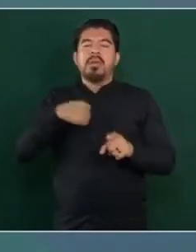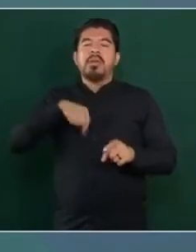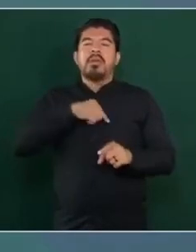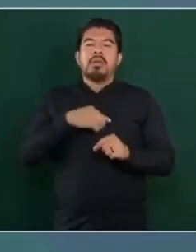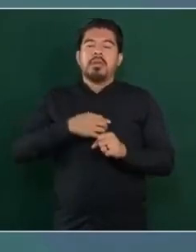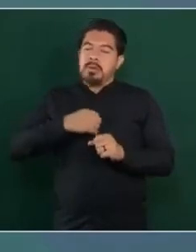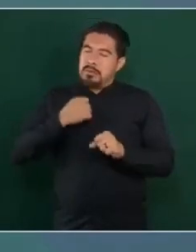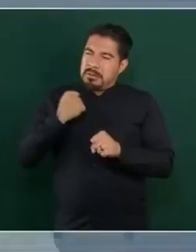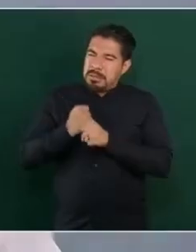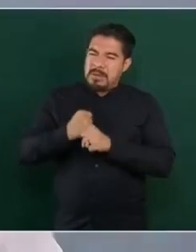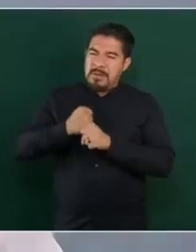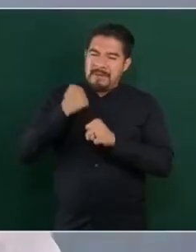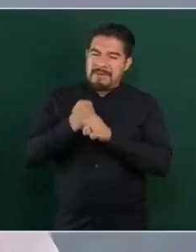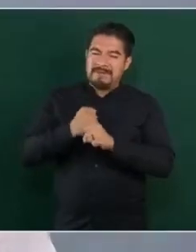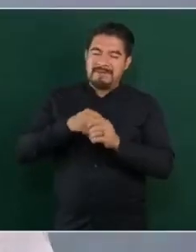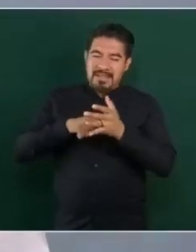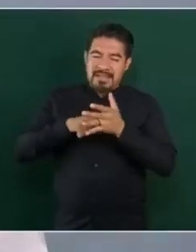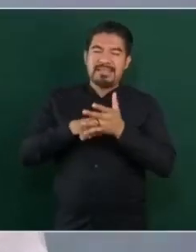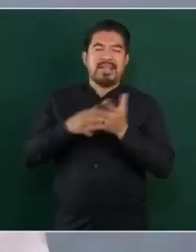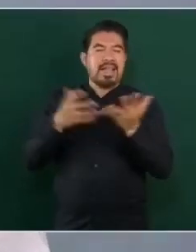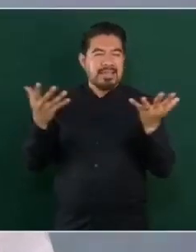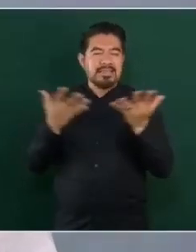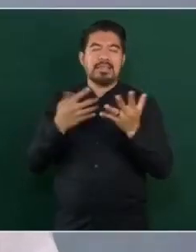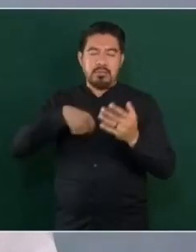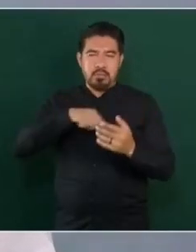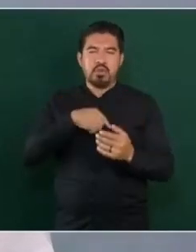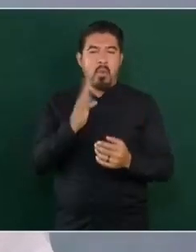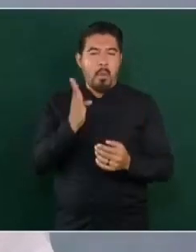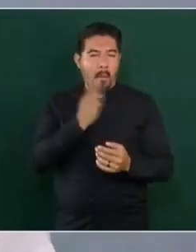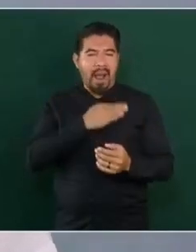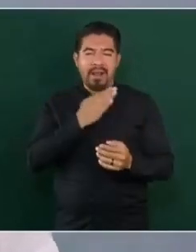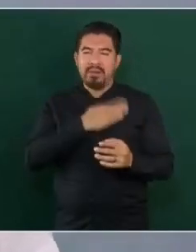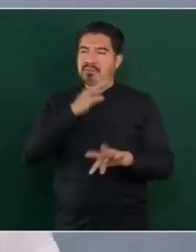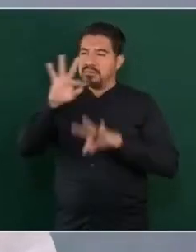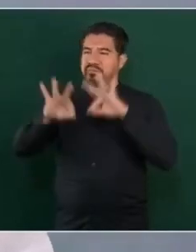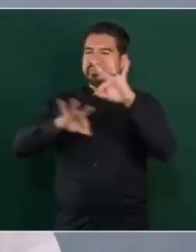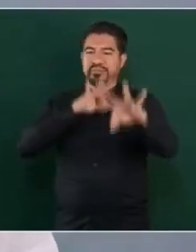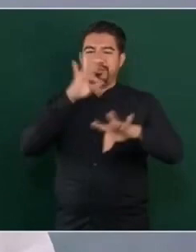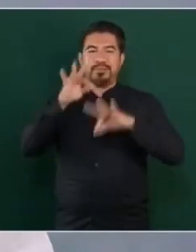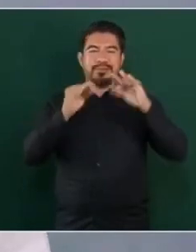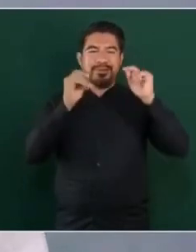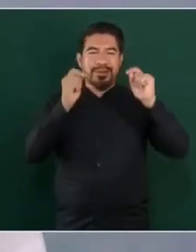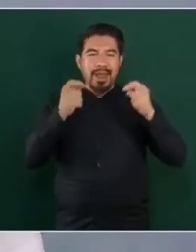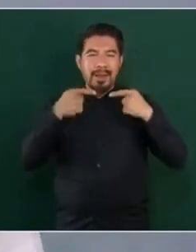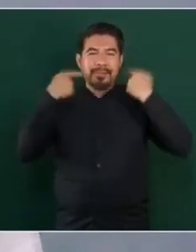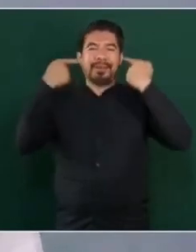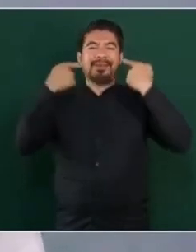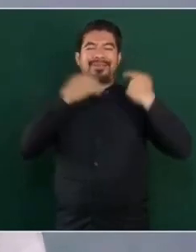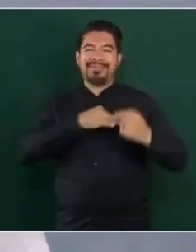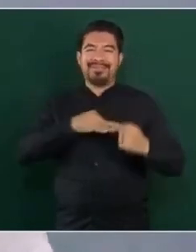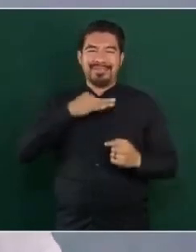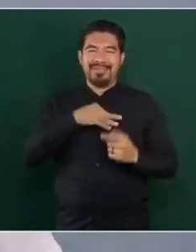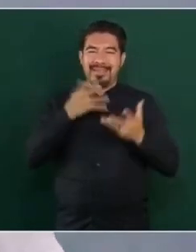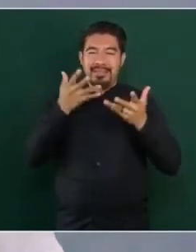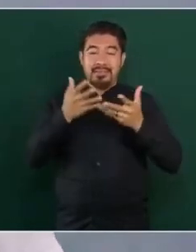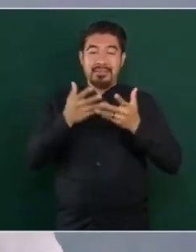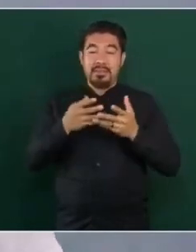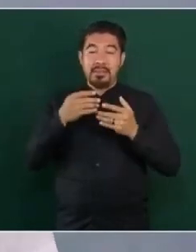buenos podemos ser felices, que la felicidad no es lo material,